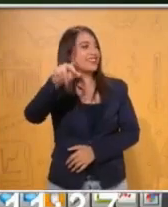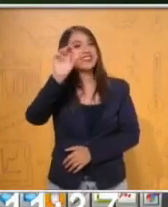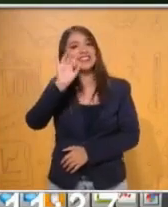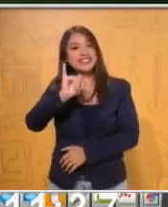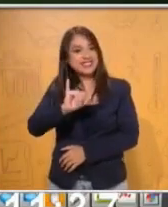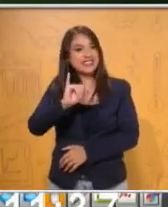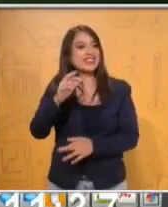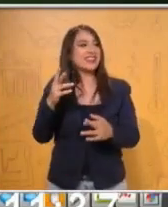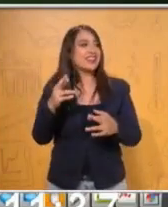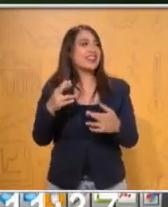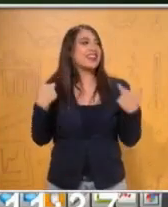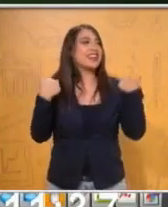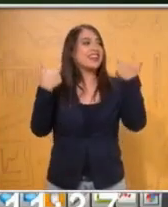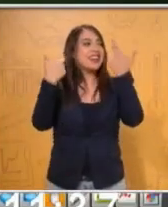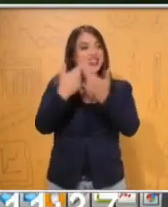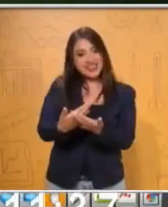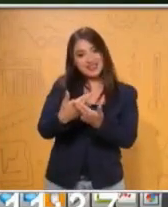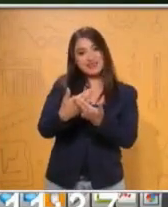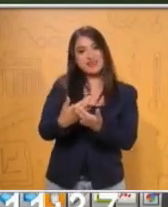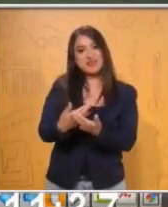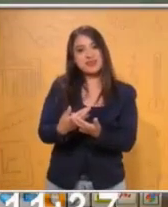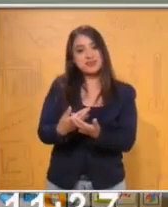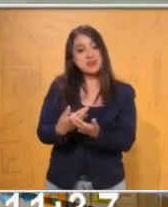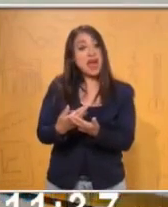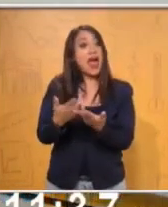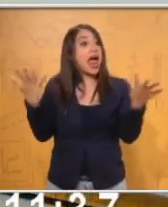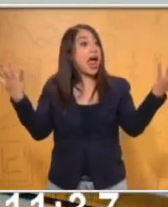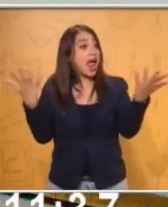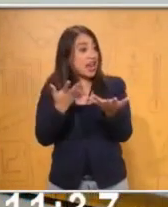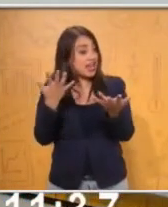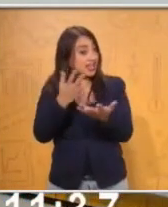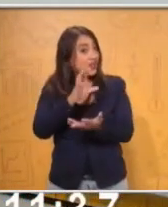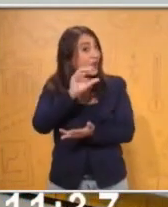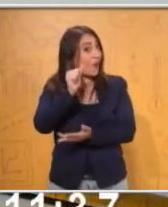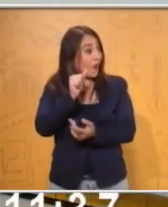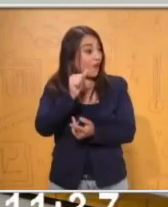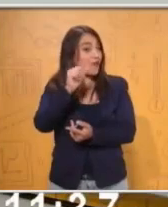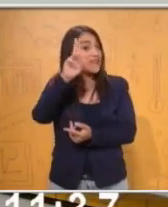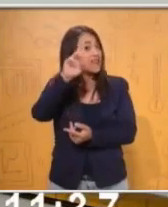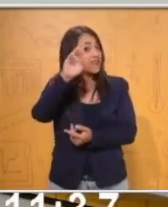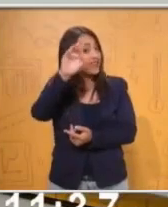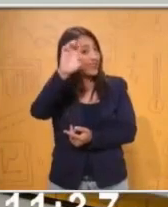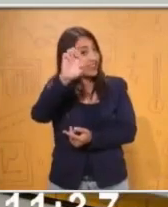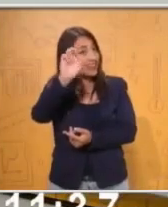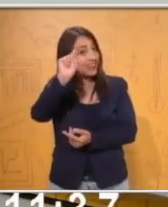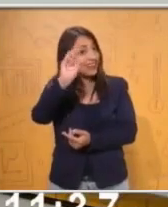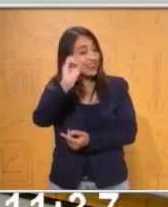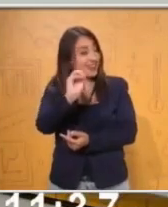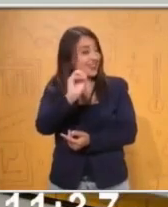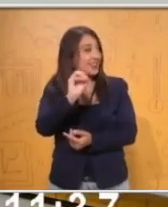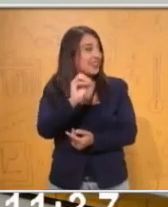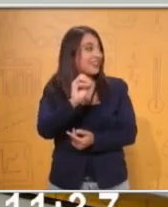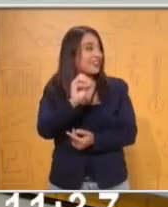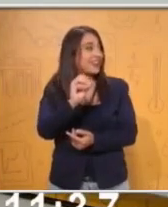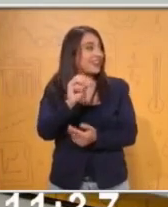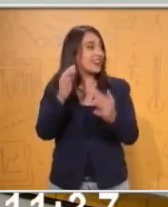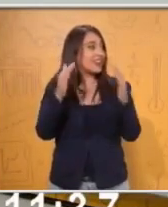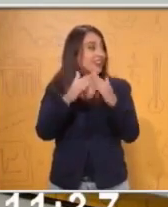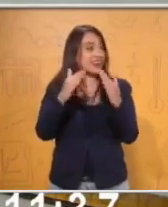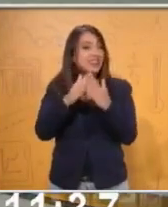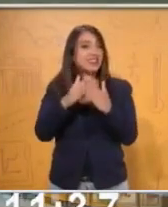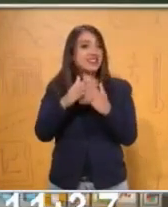las maestras van a realizar el siguiente reto. Y en casita los invitamos a realizarlo también.